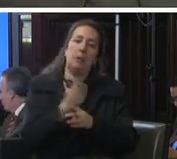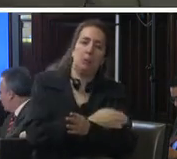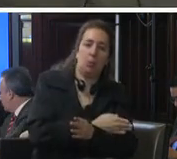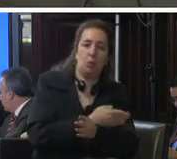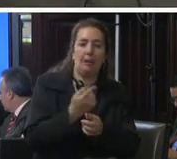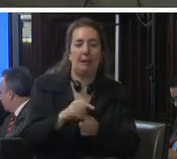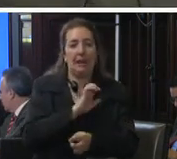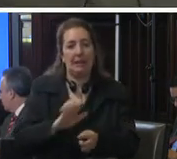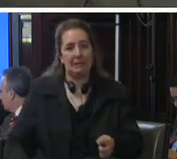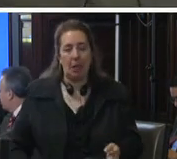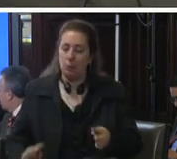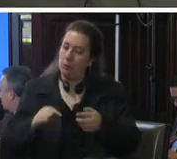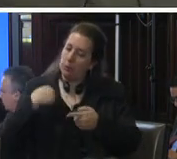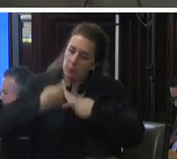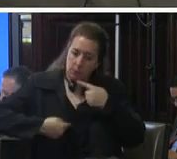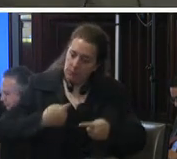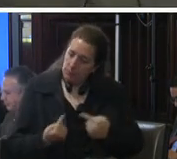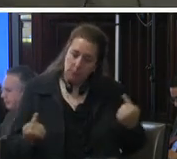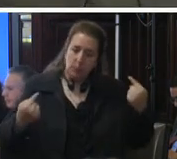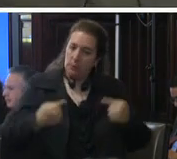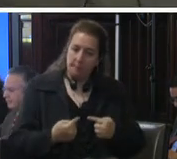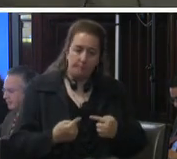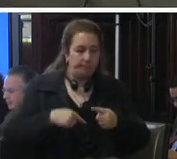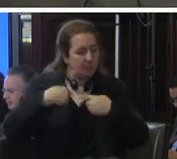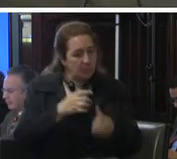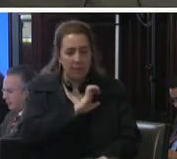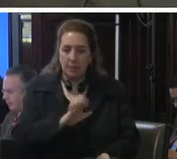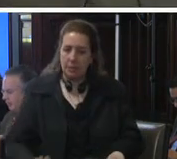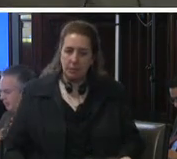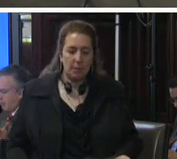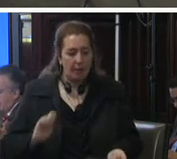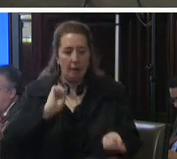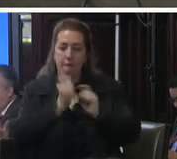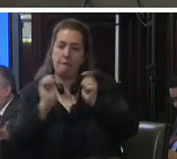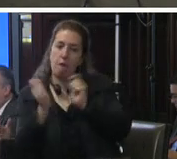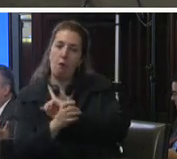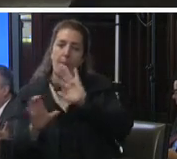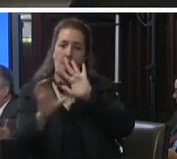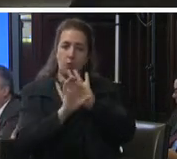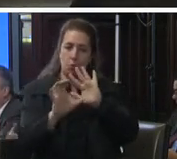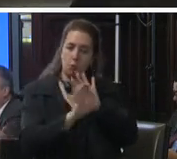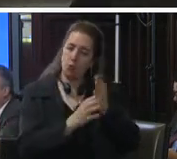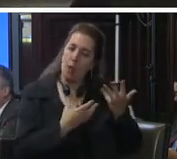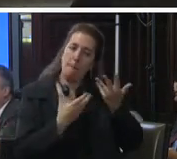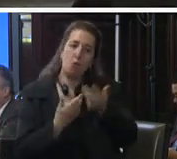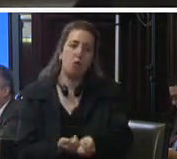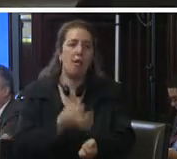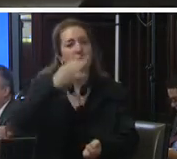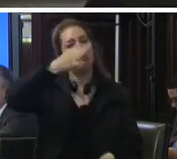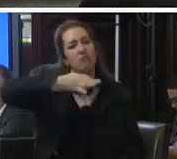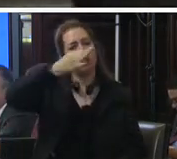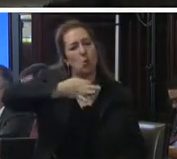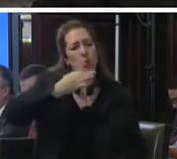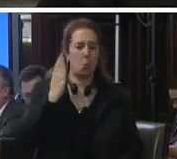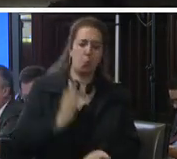mexicano insiste en lo opuesto insiste en iniciativas de reforma constitucional y legal apoyadas en discursos punitivos